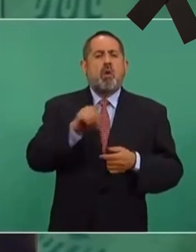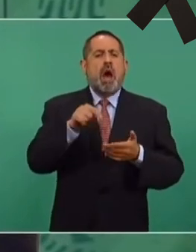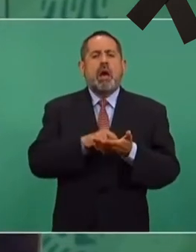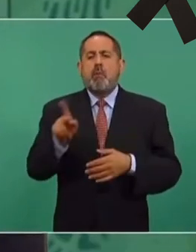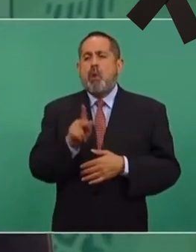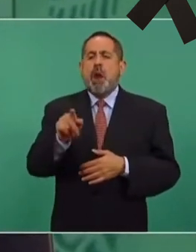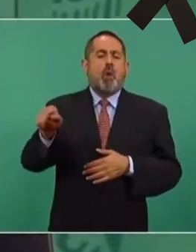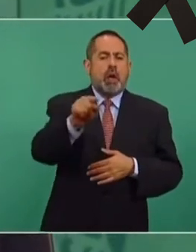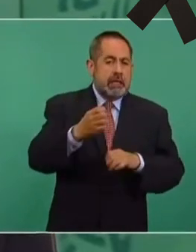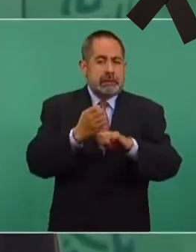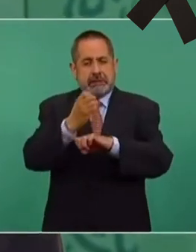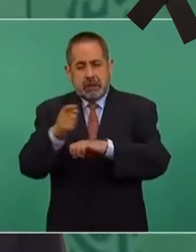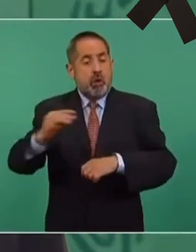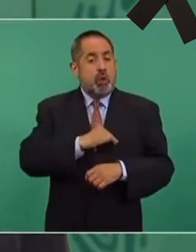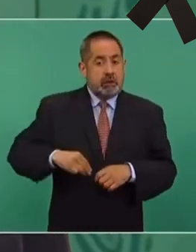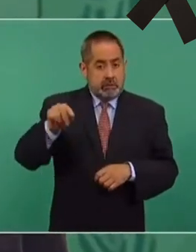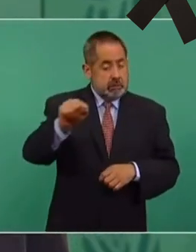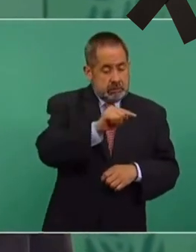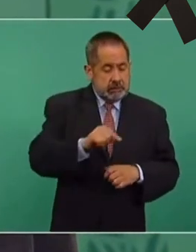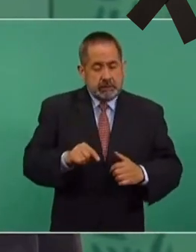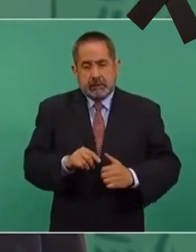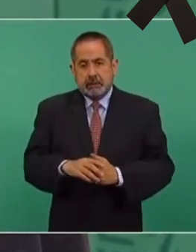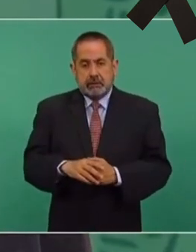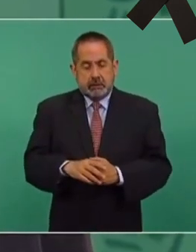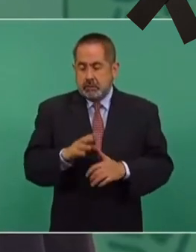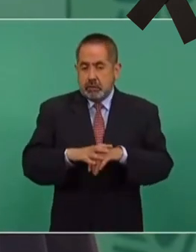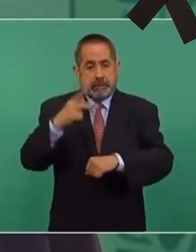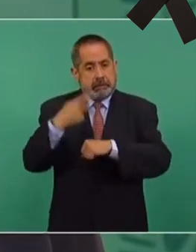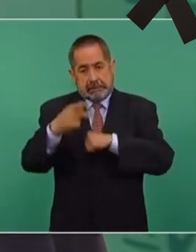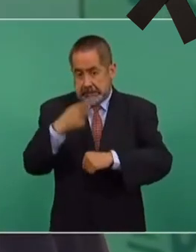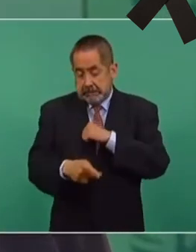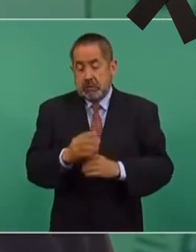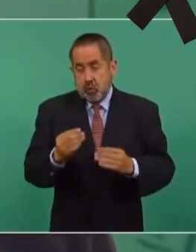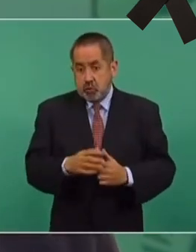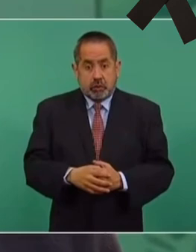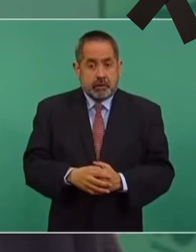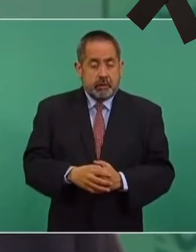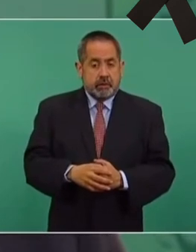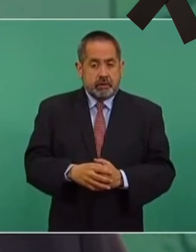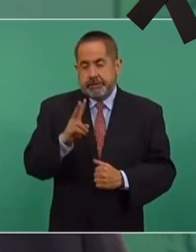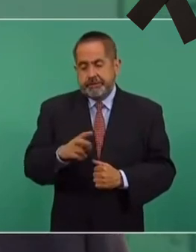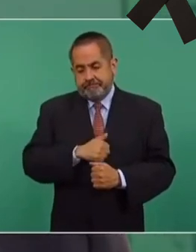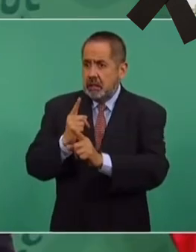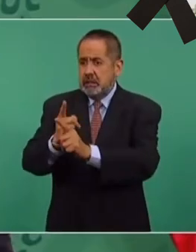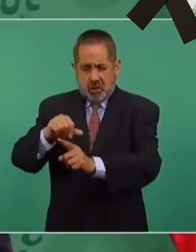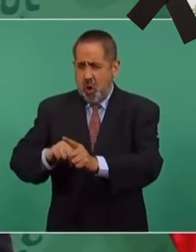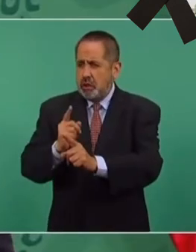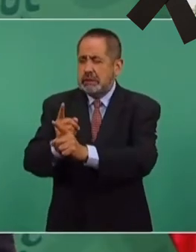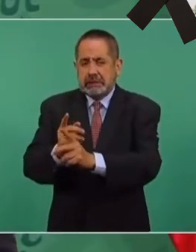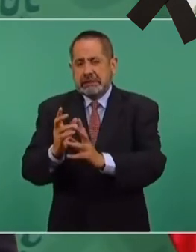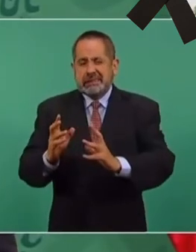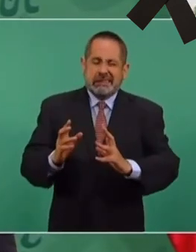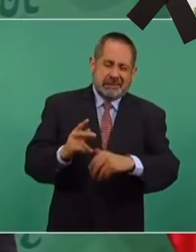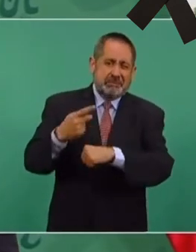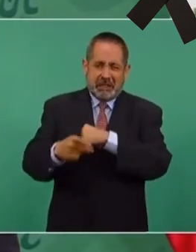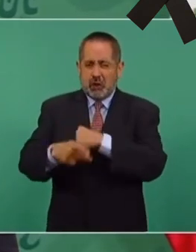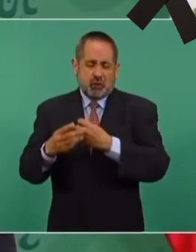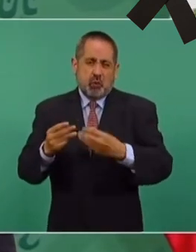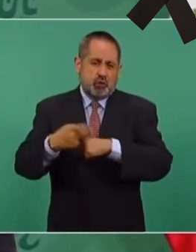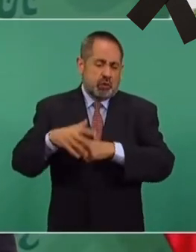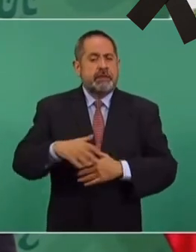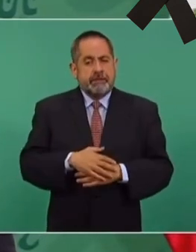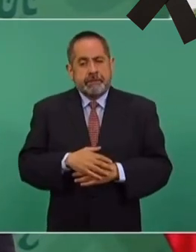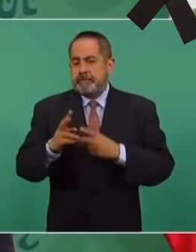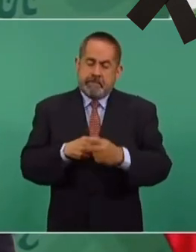los estados, en los municipios es muy riesgoso, desgraciadamente. Entonces, sí hay muchos riesgos